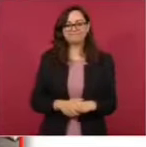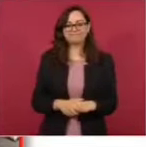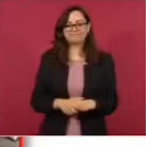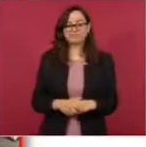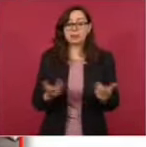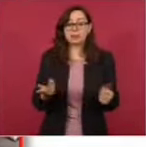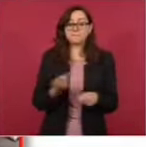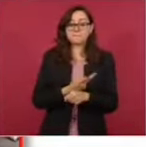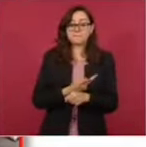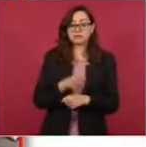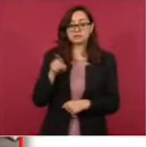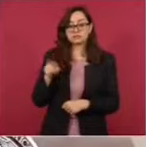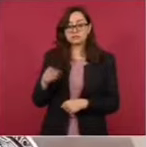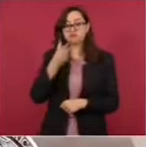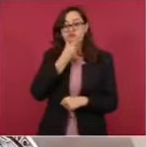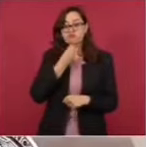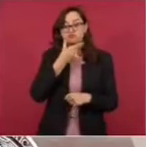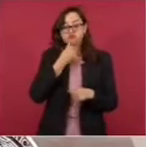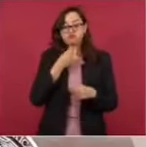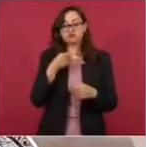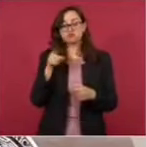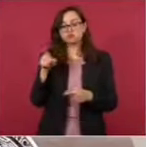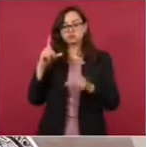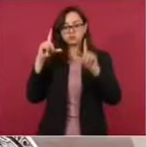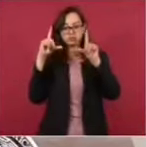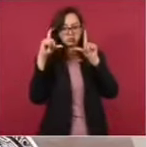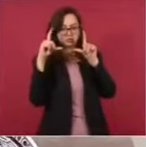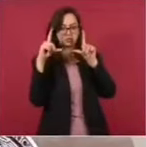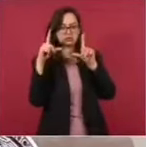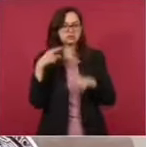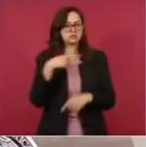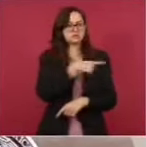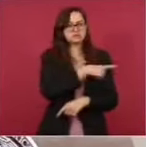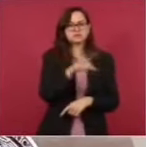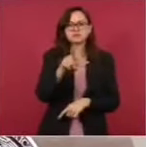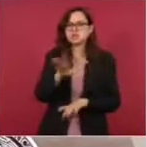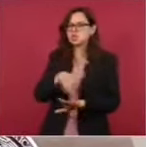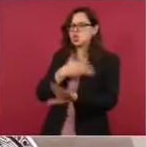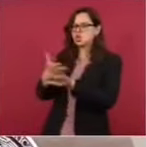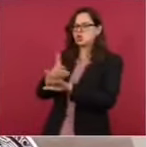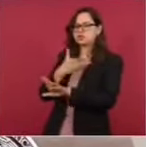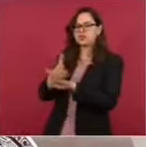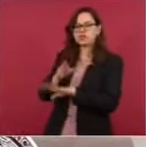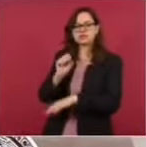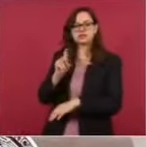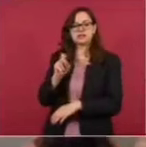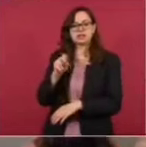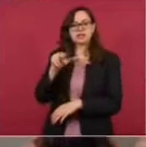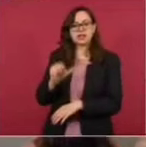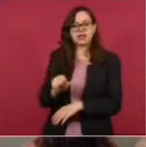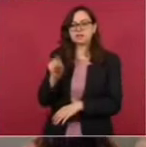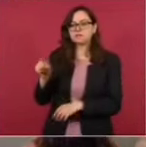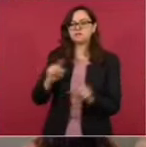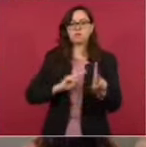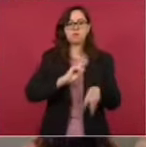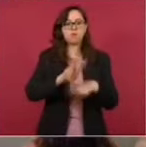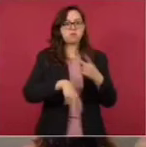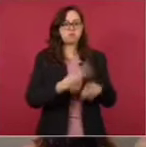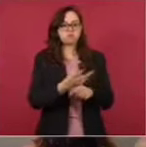otros periodistas usaron la imagen para desprestigiar a la Sedena argumentando una supuesta